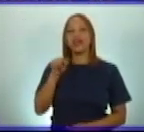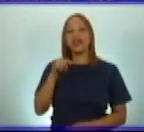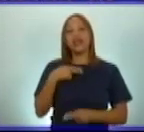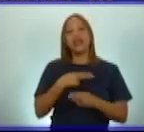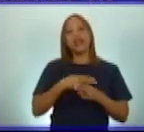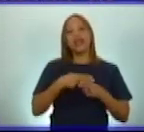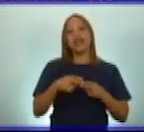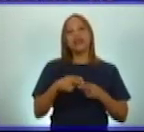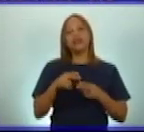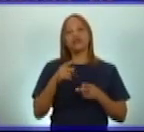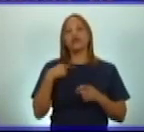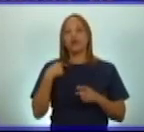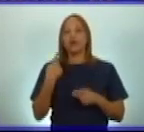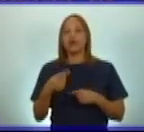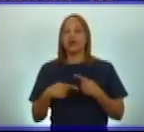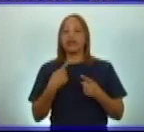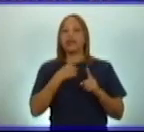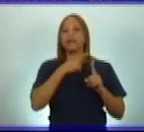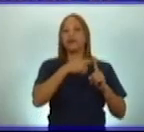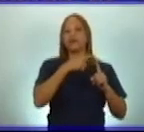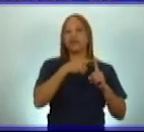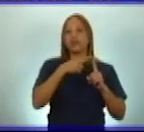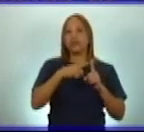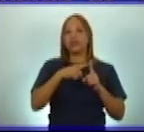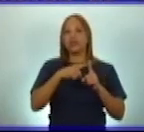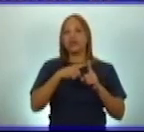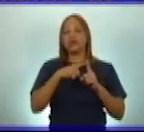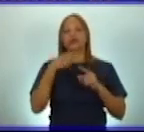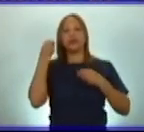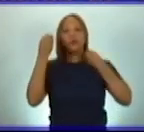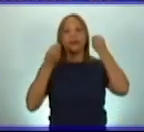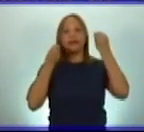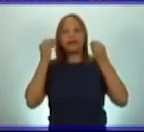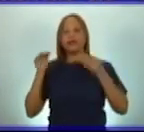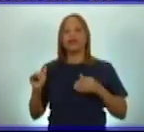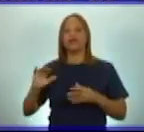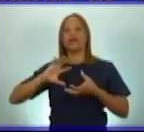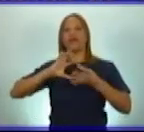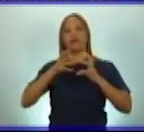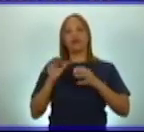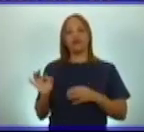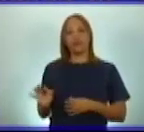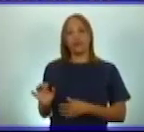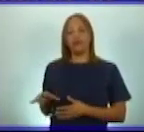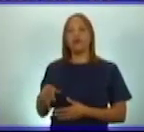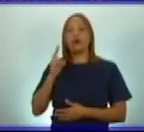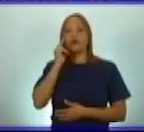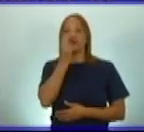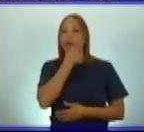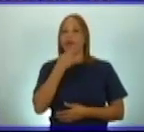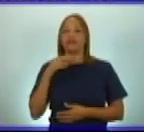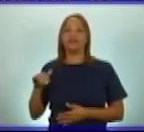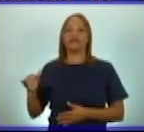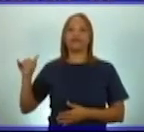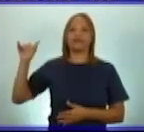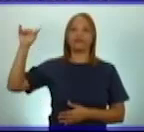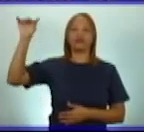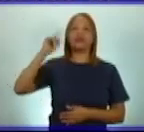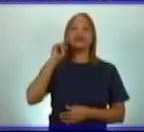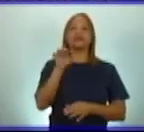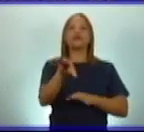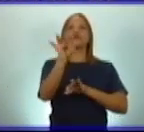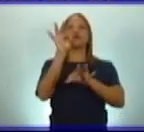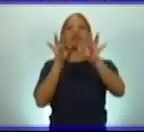positivamente en la formación de su pensamiento revolucionario. Selecciona uno de esos